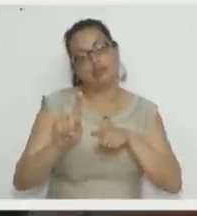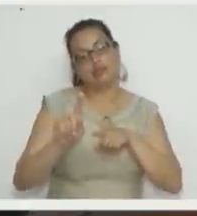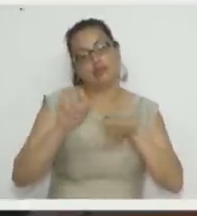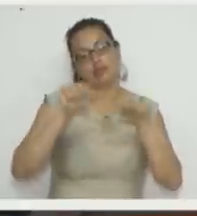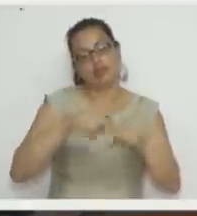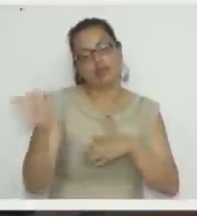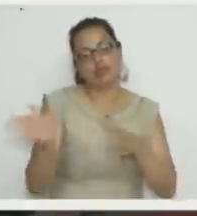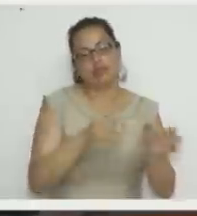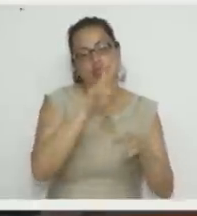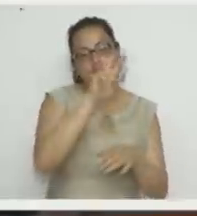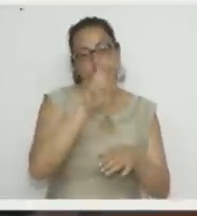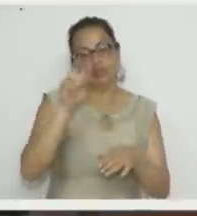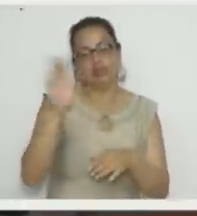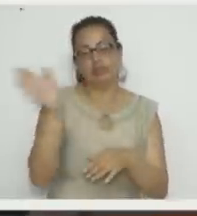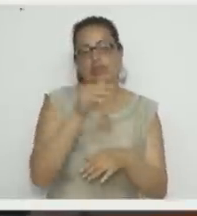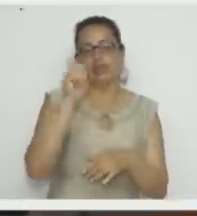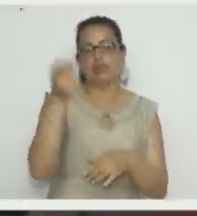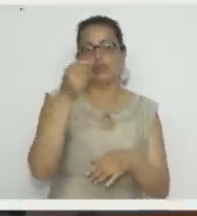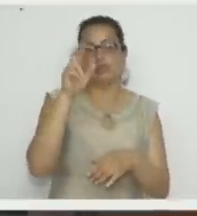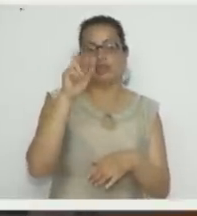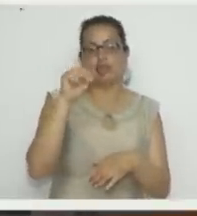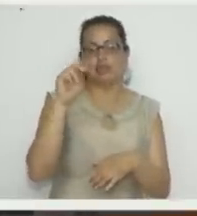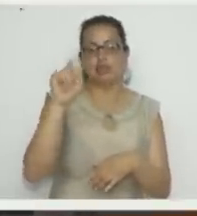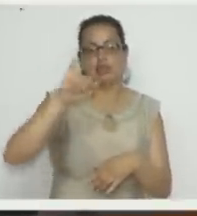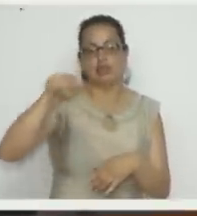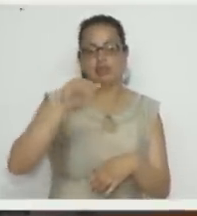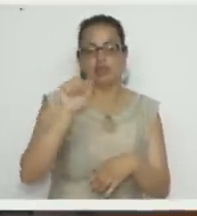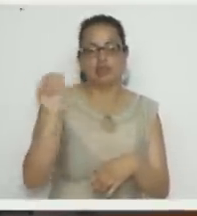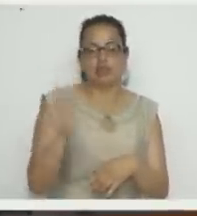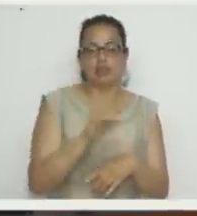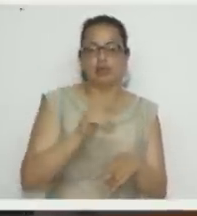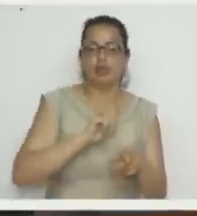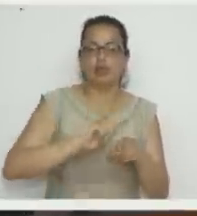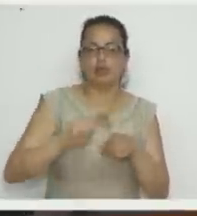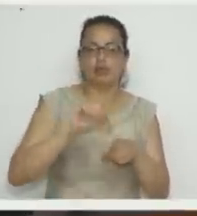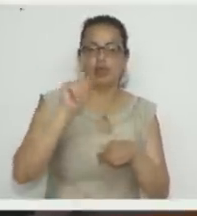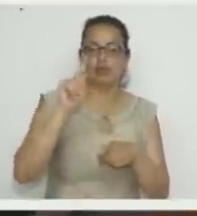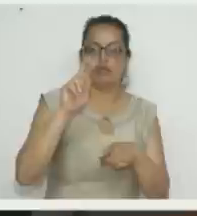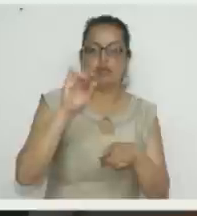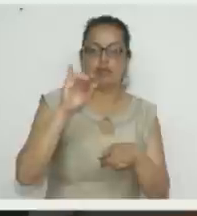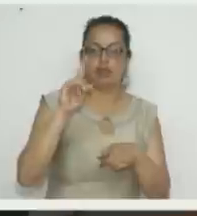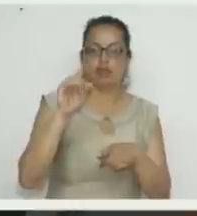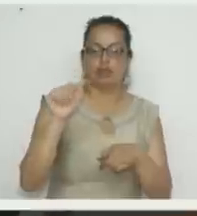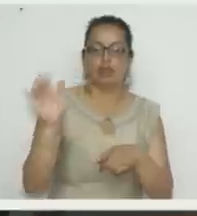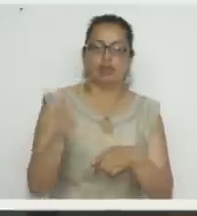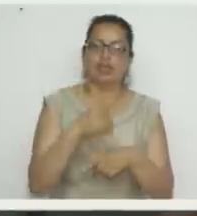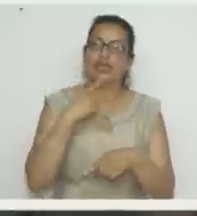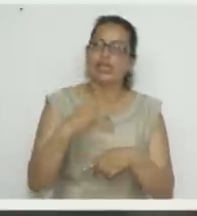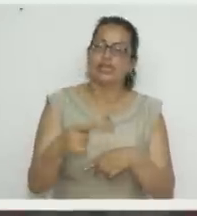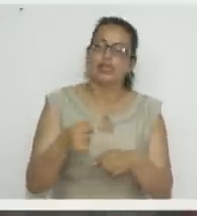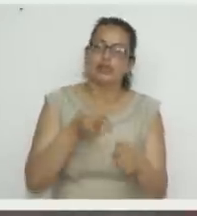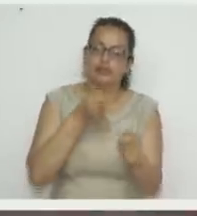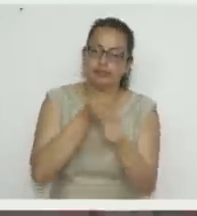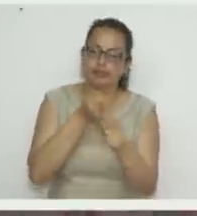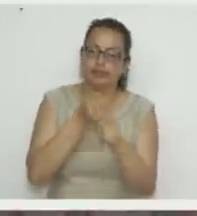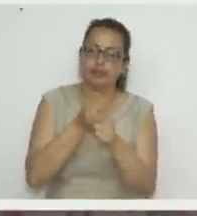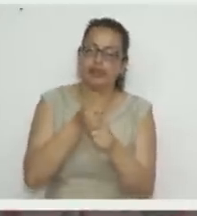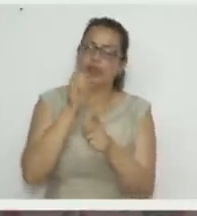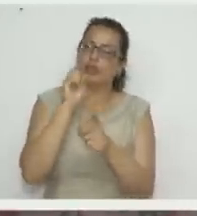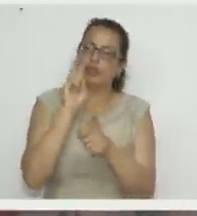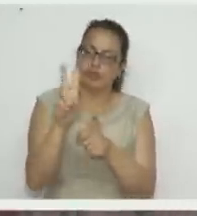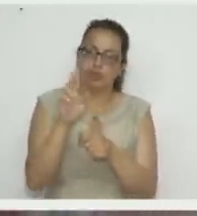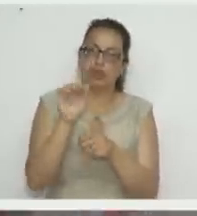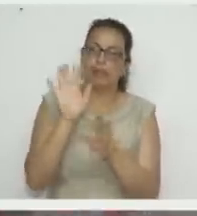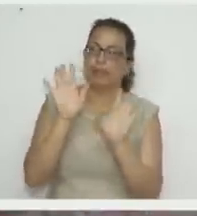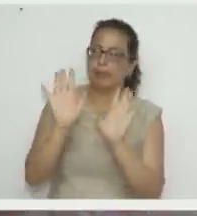77 de la Granja y ahí coger un alimentador que se llama La Florida y se quedan en la segunda